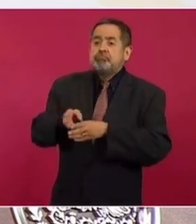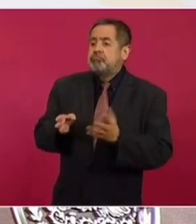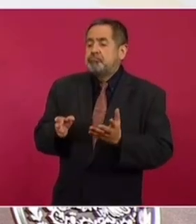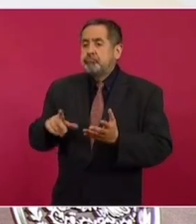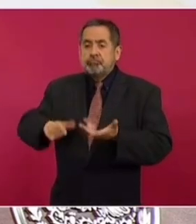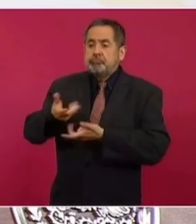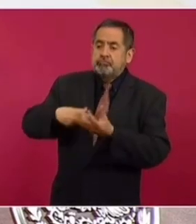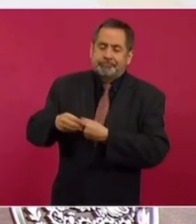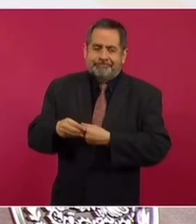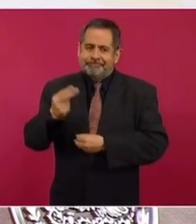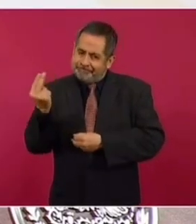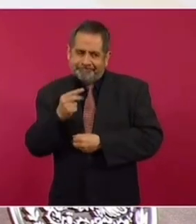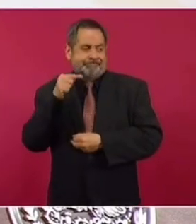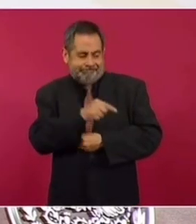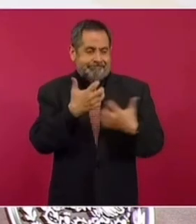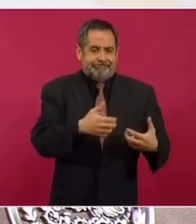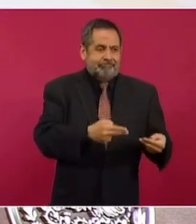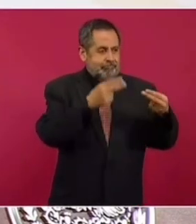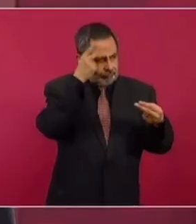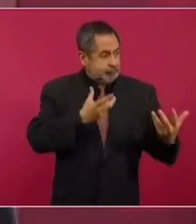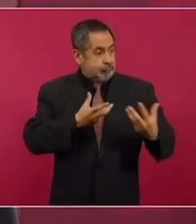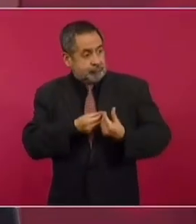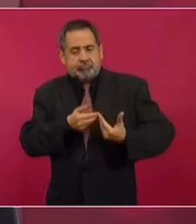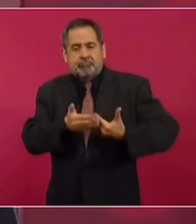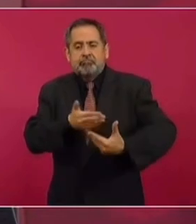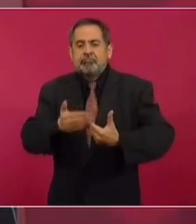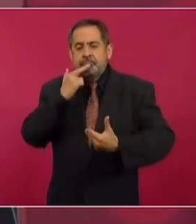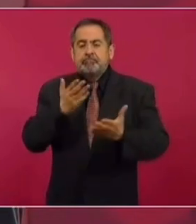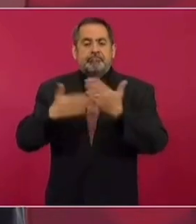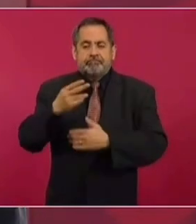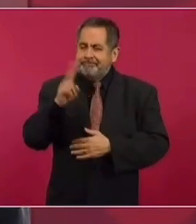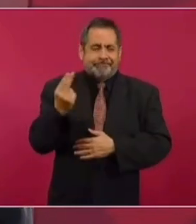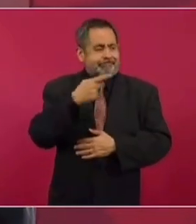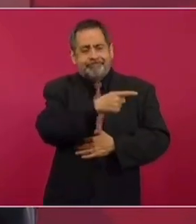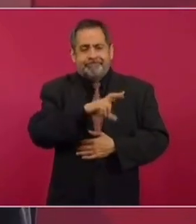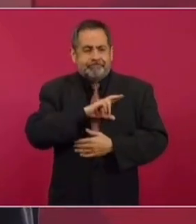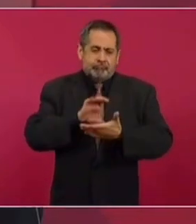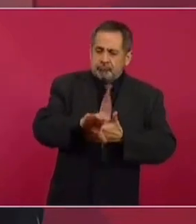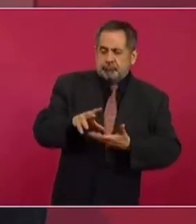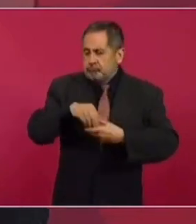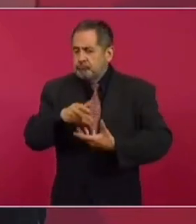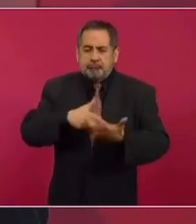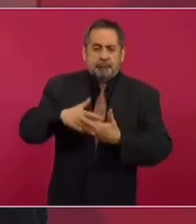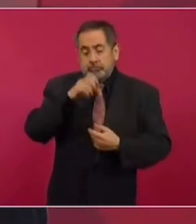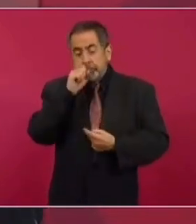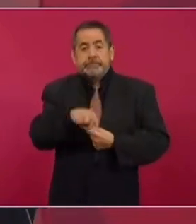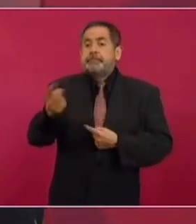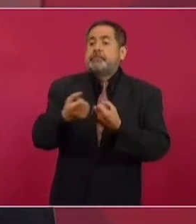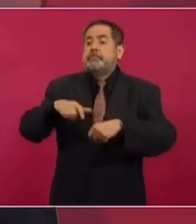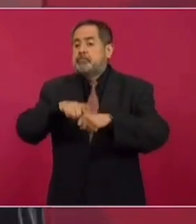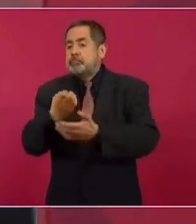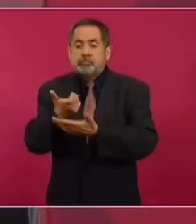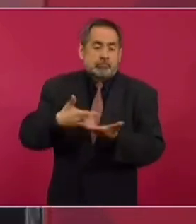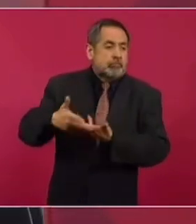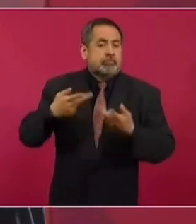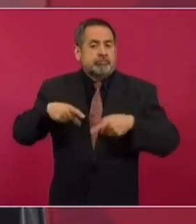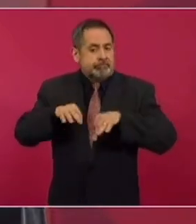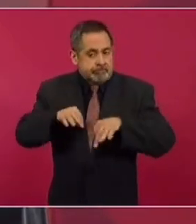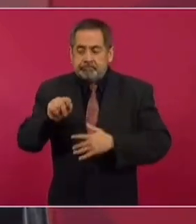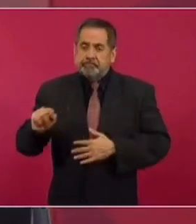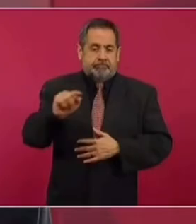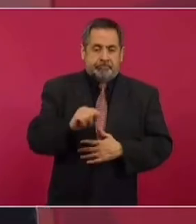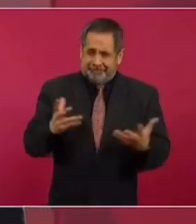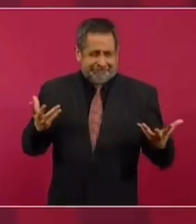con la inversión pública, sacar adelante al país. Se requiere de la inversión privada. Y se requiere del sector social, de la economía, de los trabajadores.